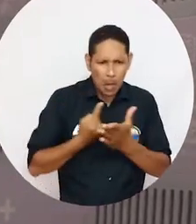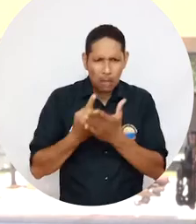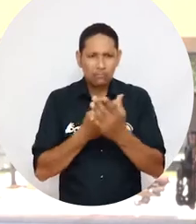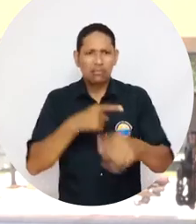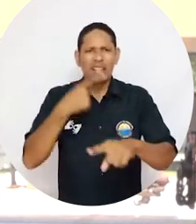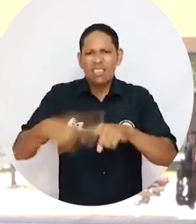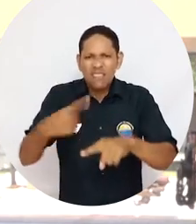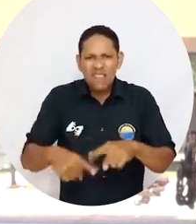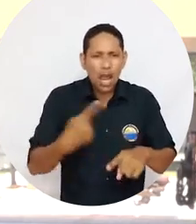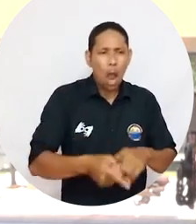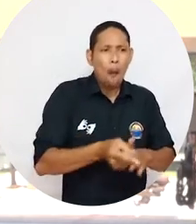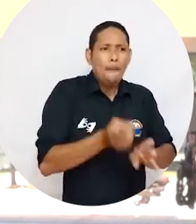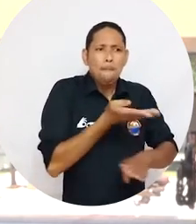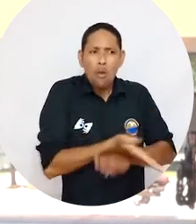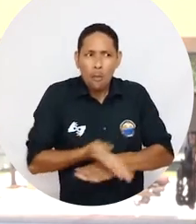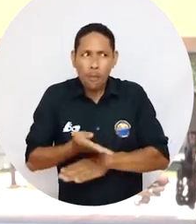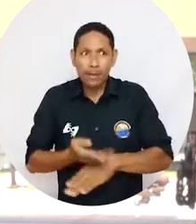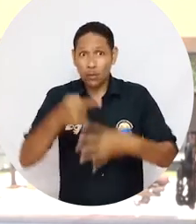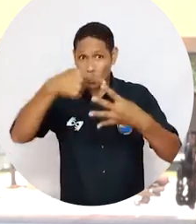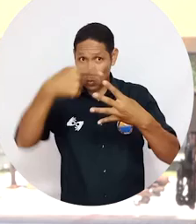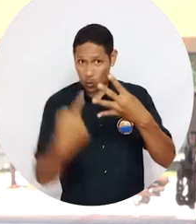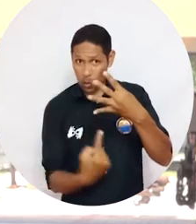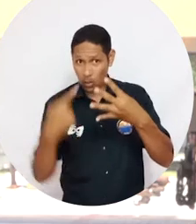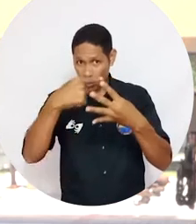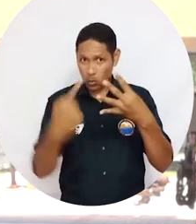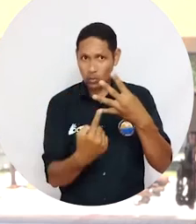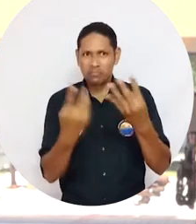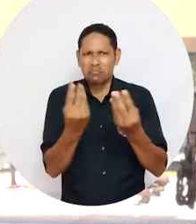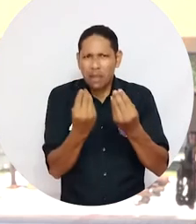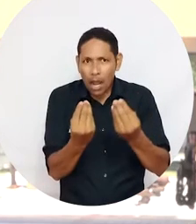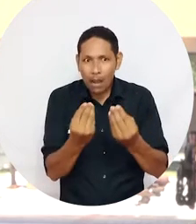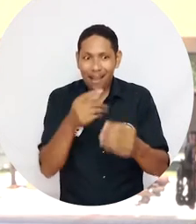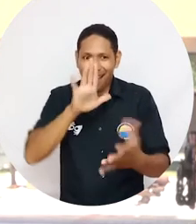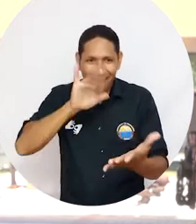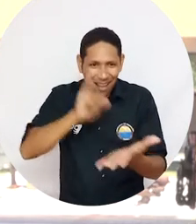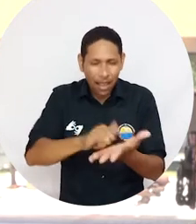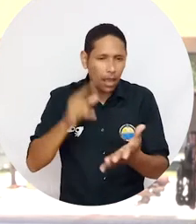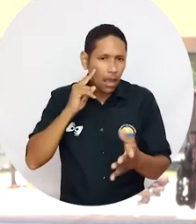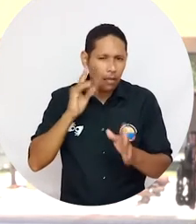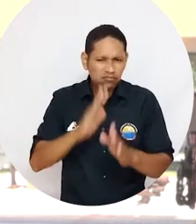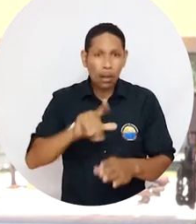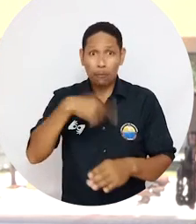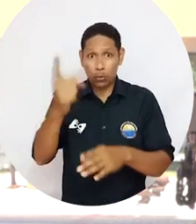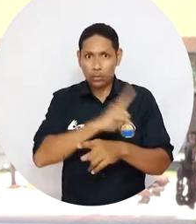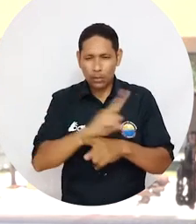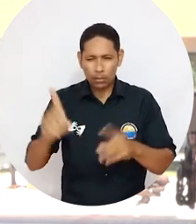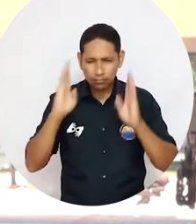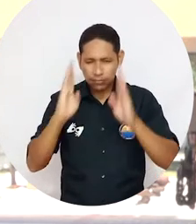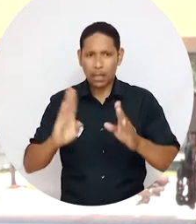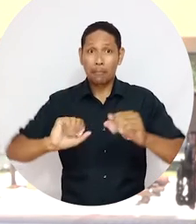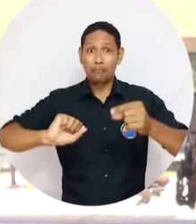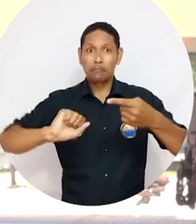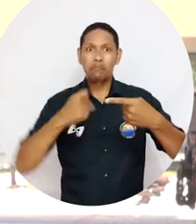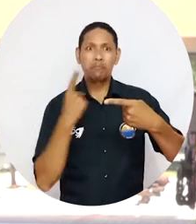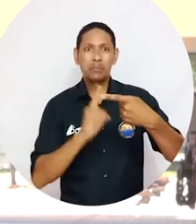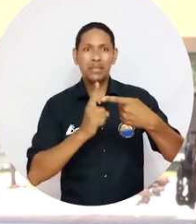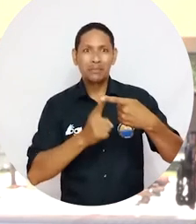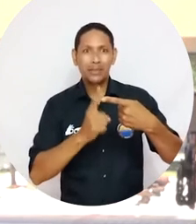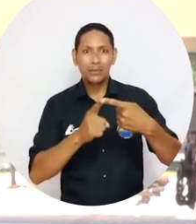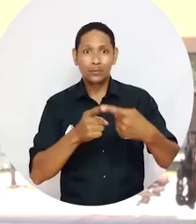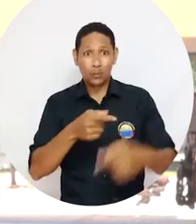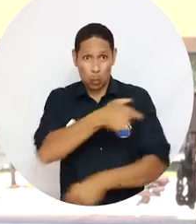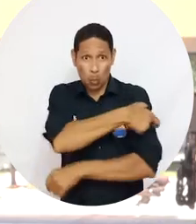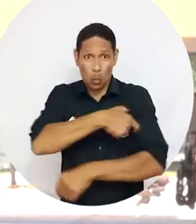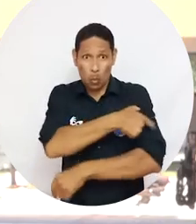estudiar las diferentes propuestas o las cuatro propuestas que quedaron pendientes para trabajar la próxima semana. La